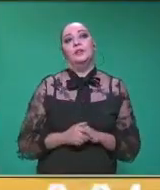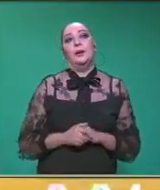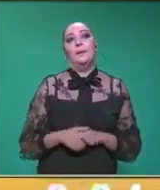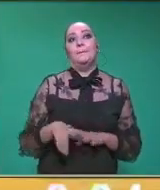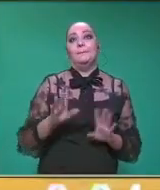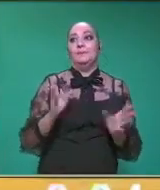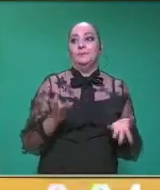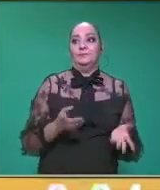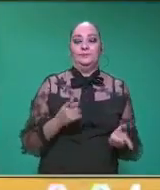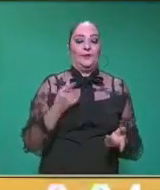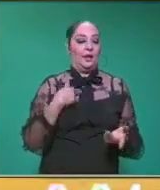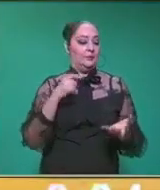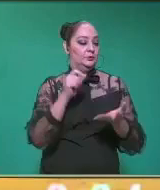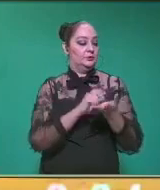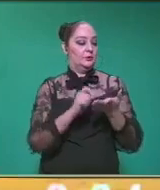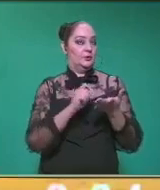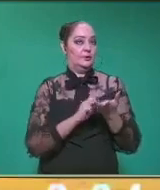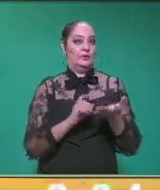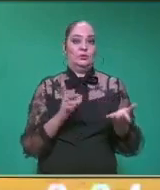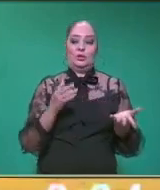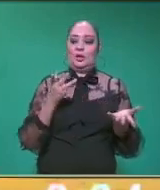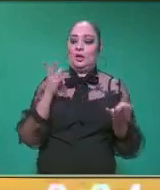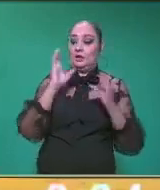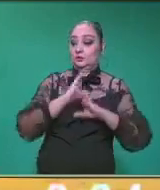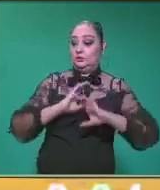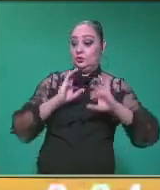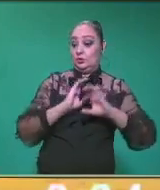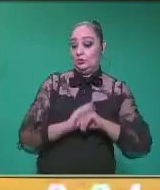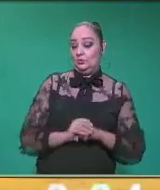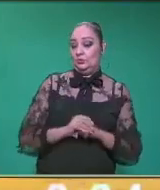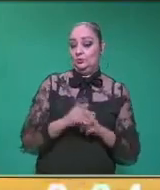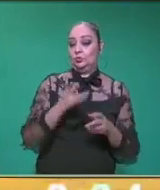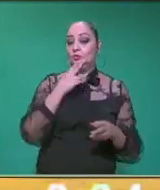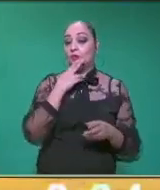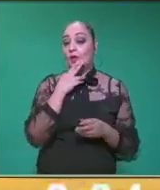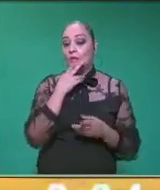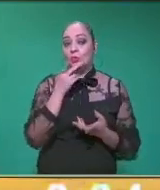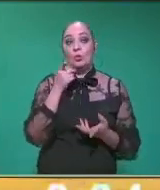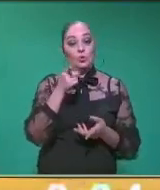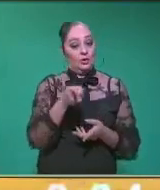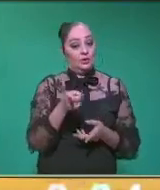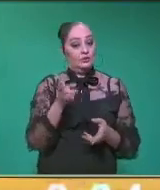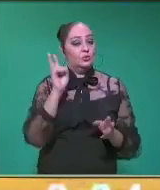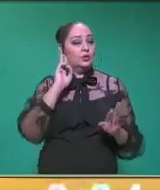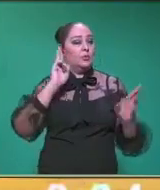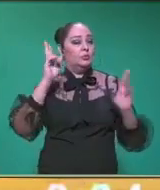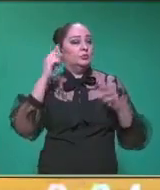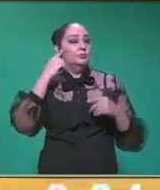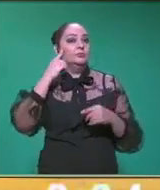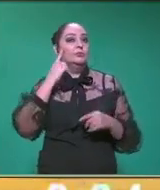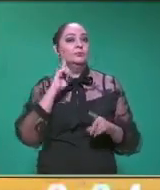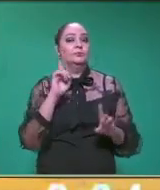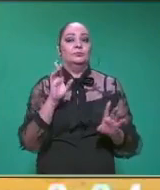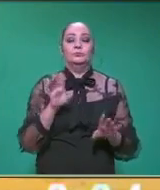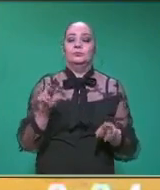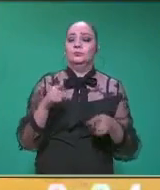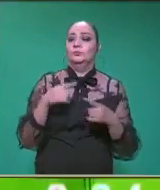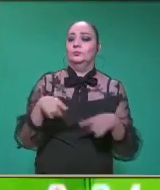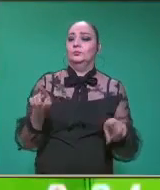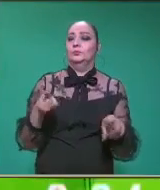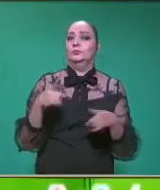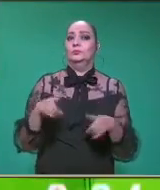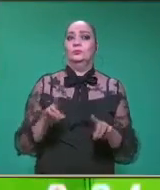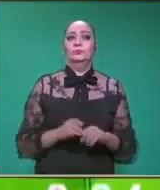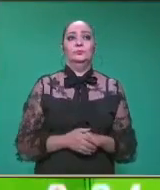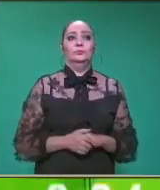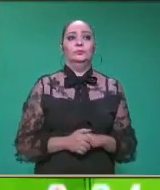vamos a componer una canción basándonos en lo que escuchamos. Vamos a escucharla tú y yo aquí, maestra. Muy bien.